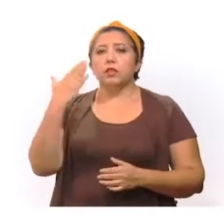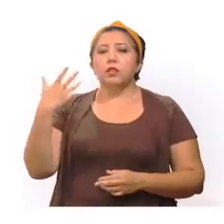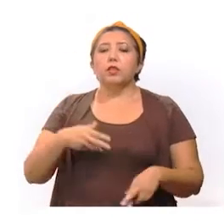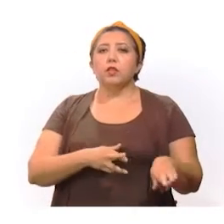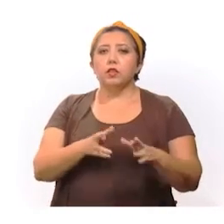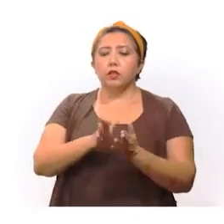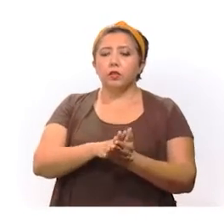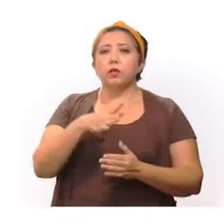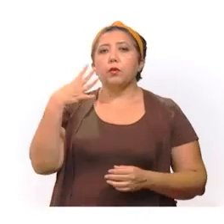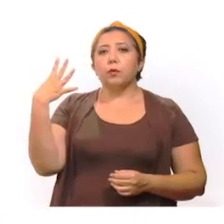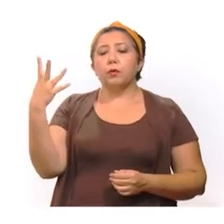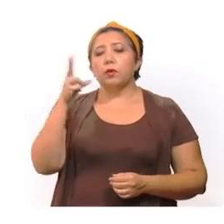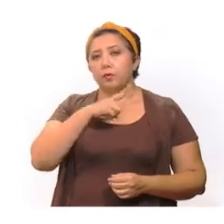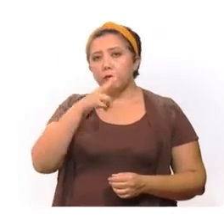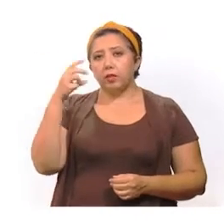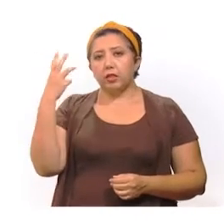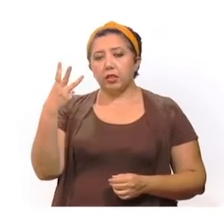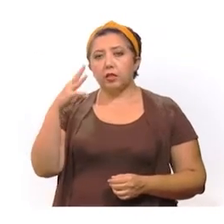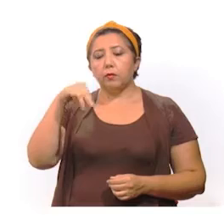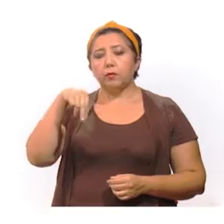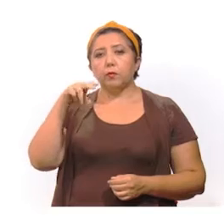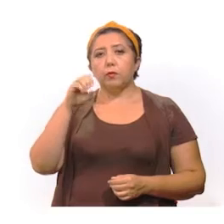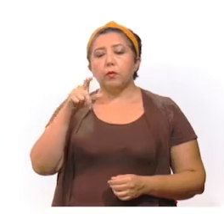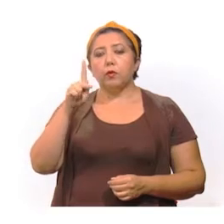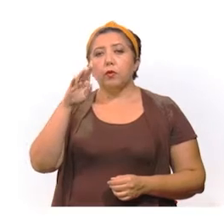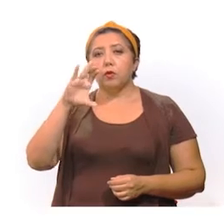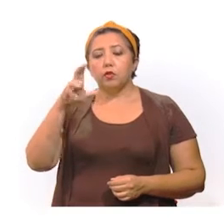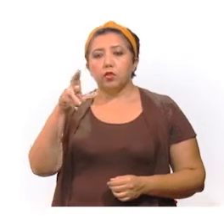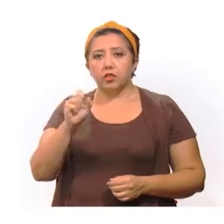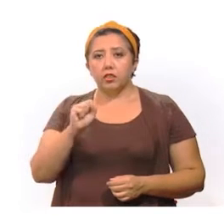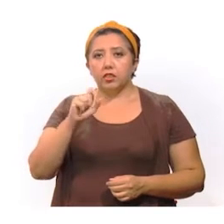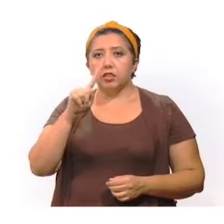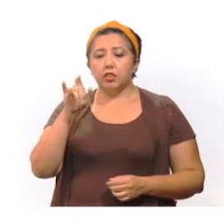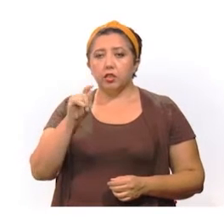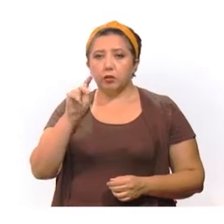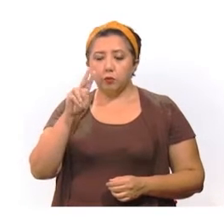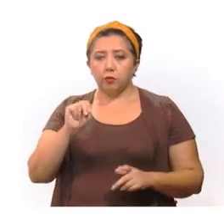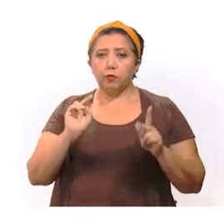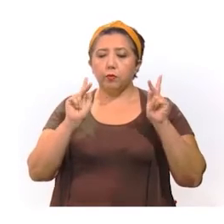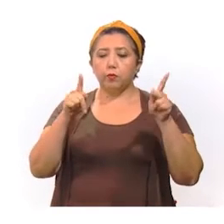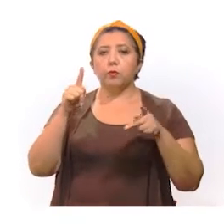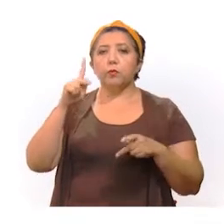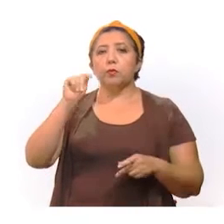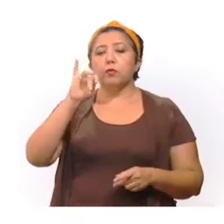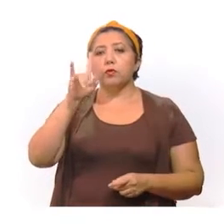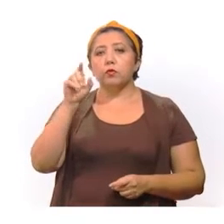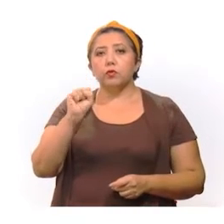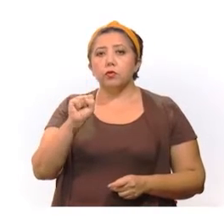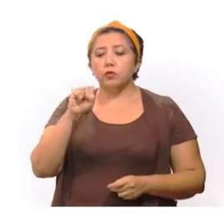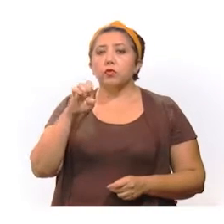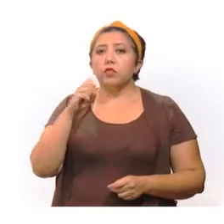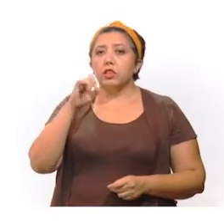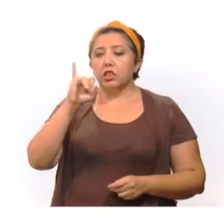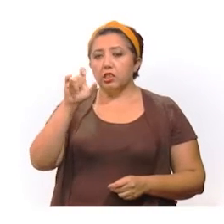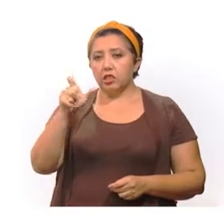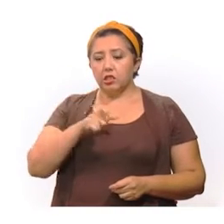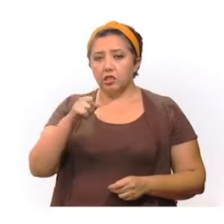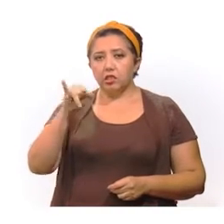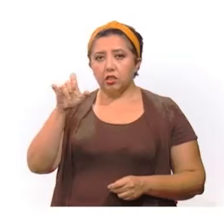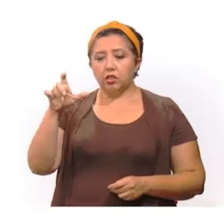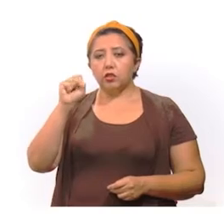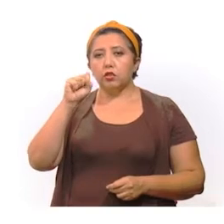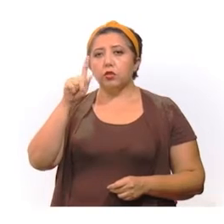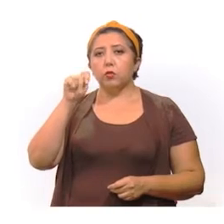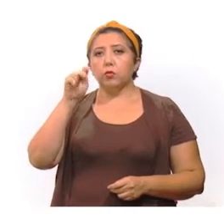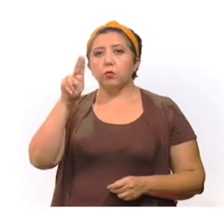Río Lagartos, 4 en Valladolid, 3 en Mococha, 2 en Citzantún y 2 en Progreso y 1 en Buczot, Silam de Bravo, Ishil, Quinchil,